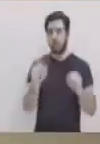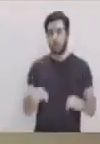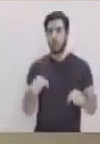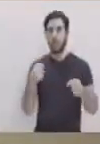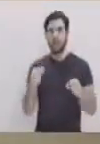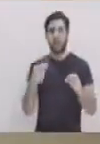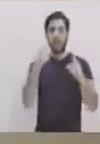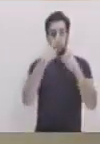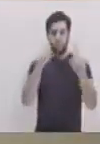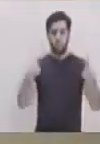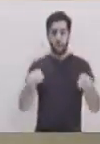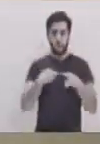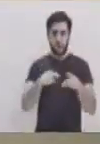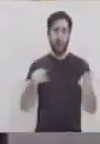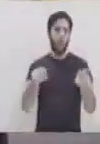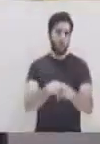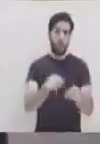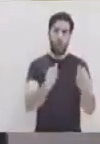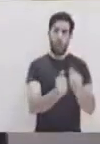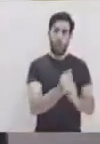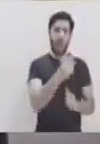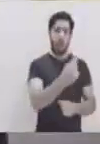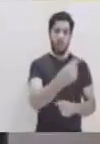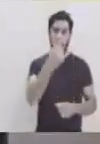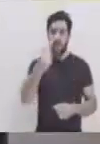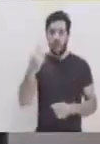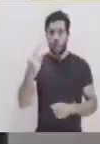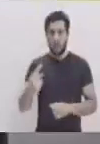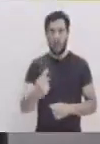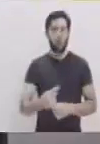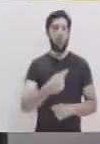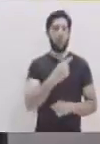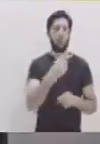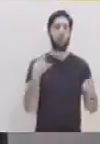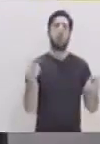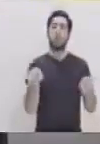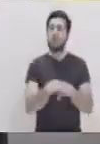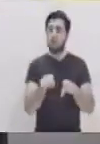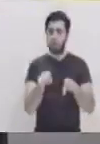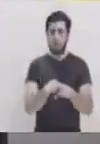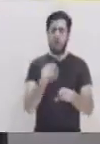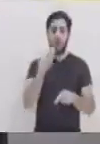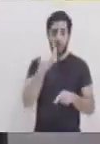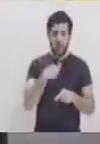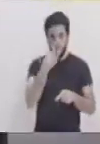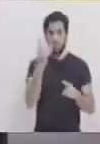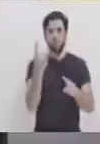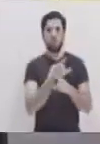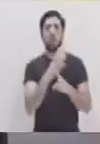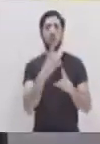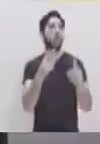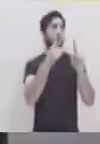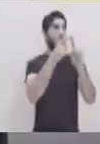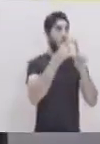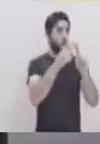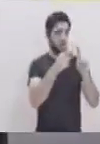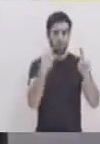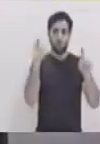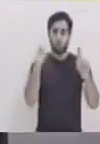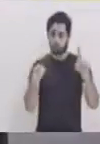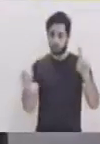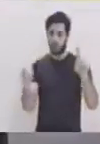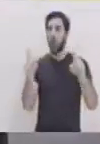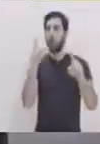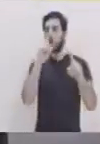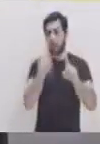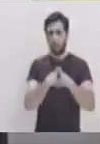puedo también trabajar en forma cuadrada la repetición es exactamente la misma utilizamos líneas curvas